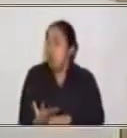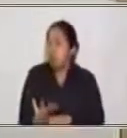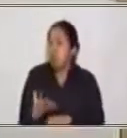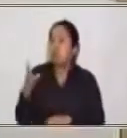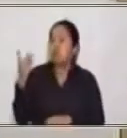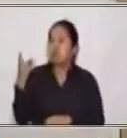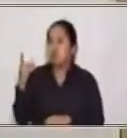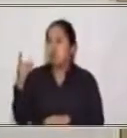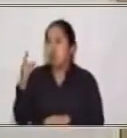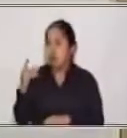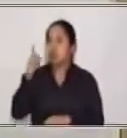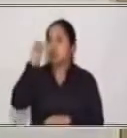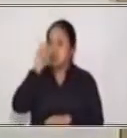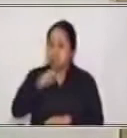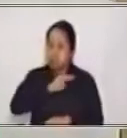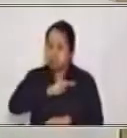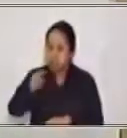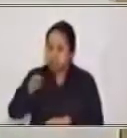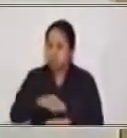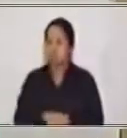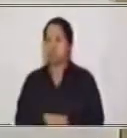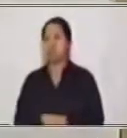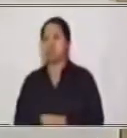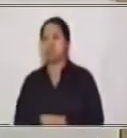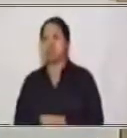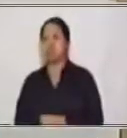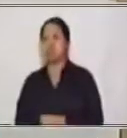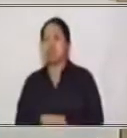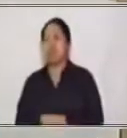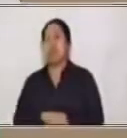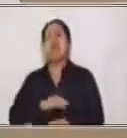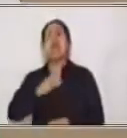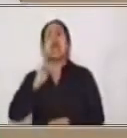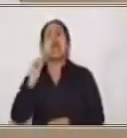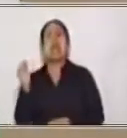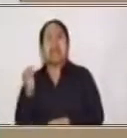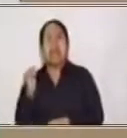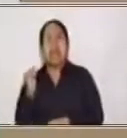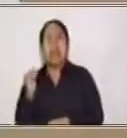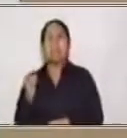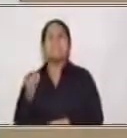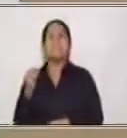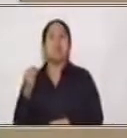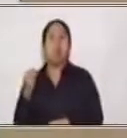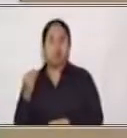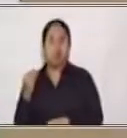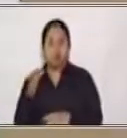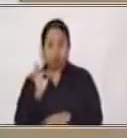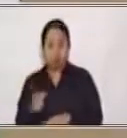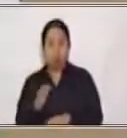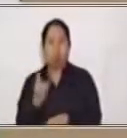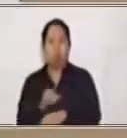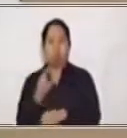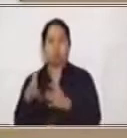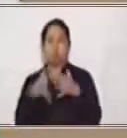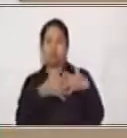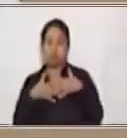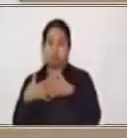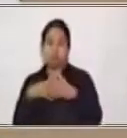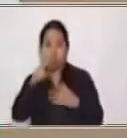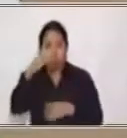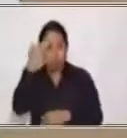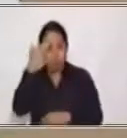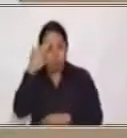Eso es lo que vamos a averiguar. Otra pregunta, ¿qué moneda usan en Estados Unidos? Esa ya la sabemos, ya